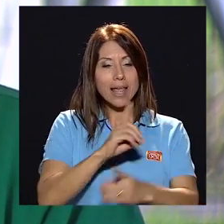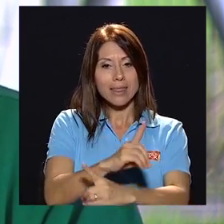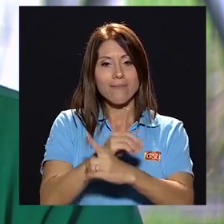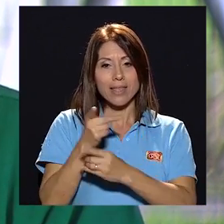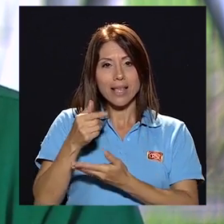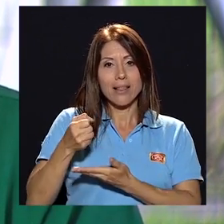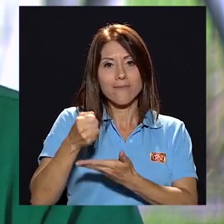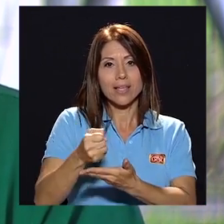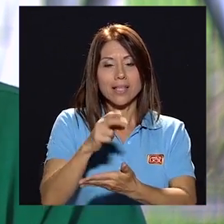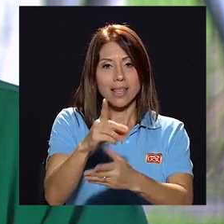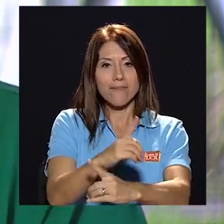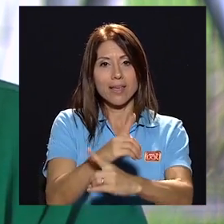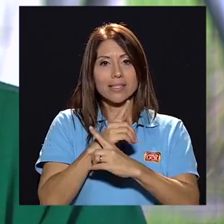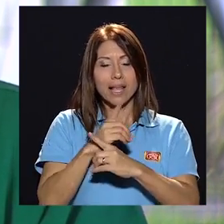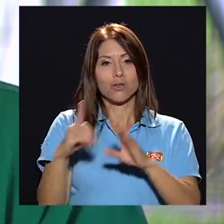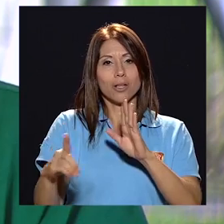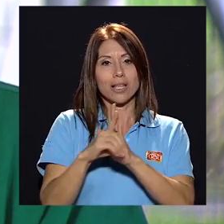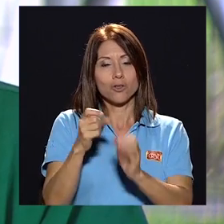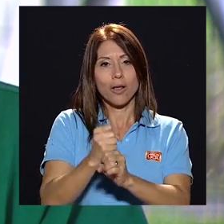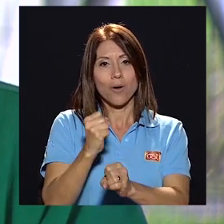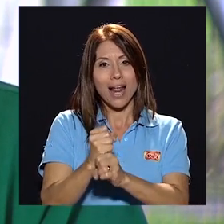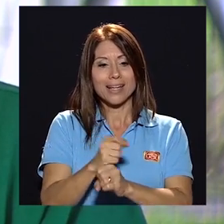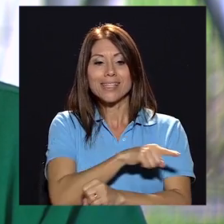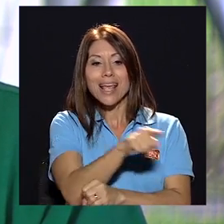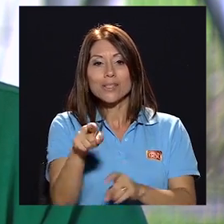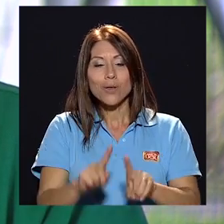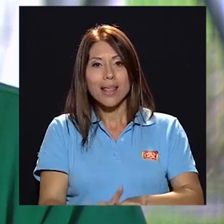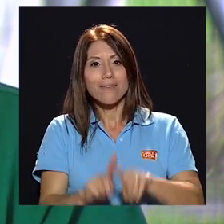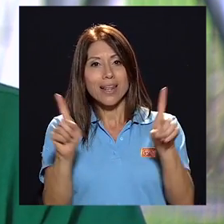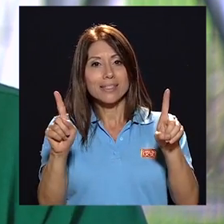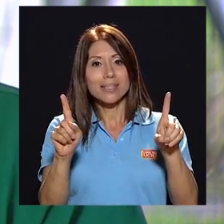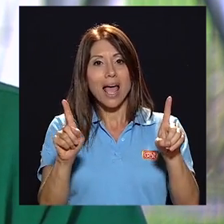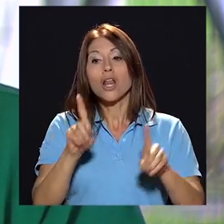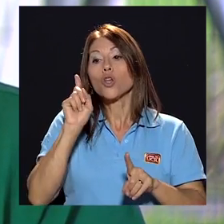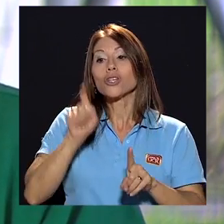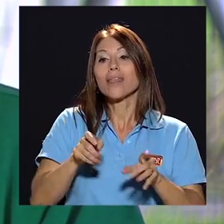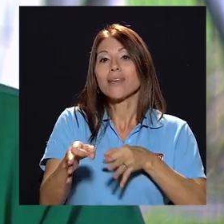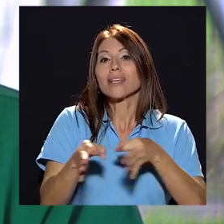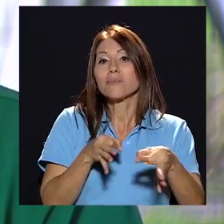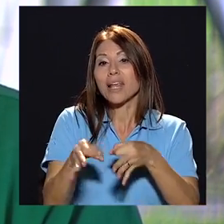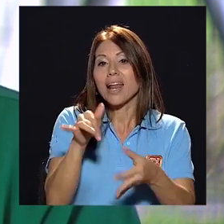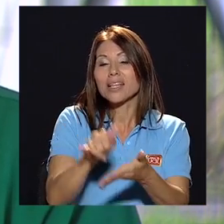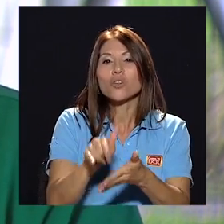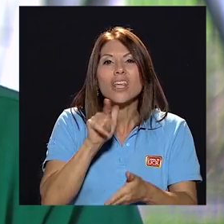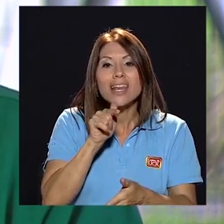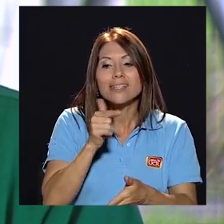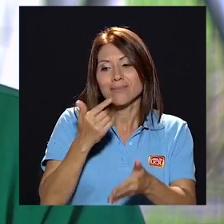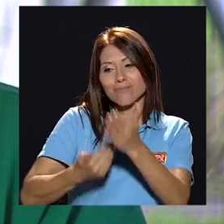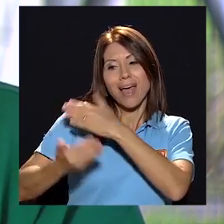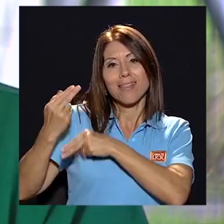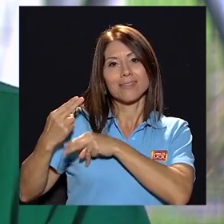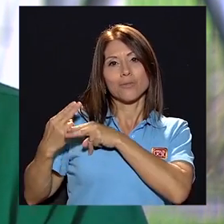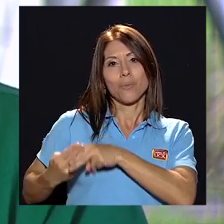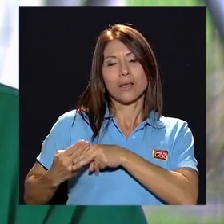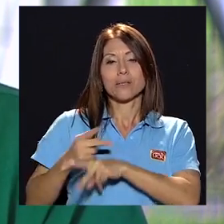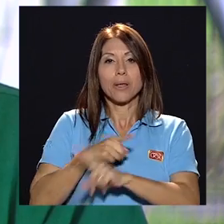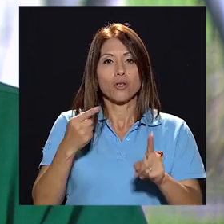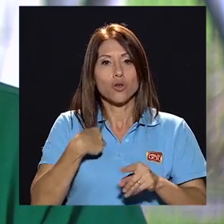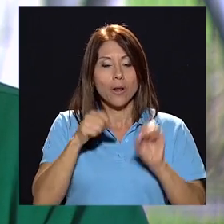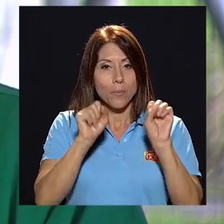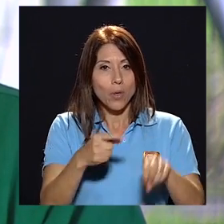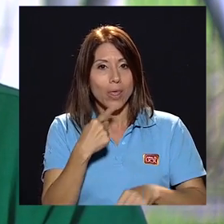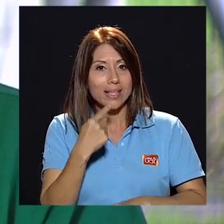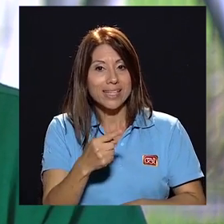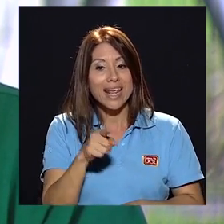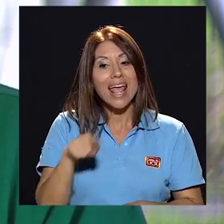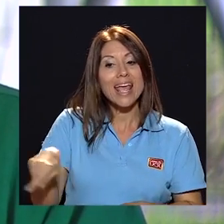FES y la defensa de los laborales eso es la diferencia realmente los que tendrían que explicar por qué no bajaron del consejo son quienes han estado pero yo le puedo decir y